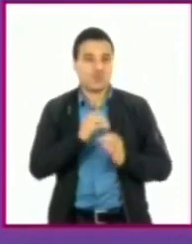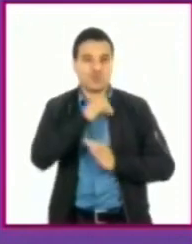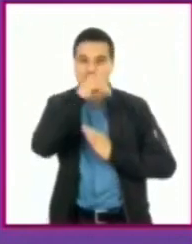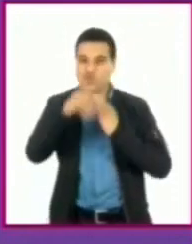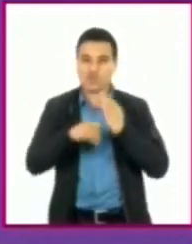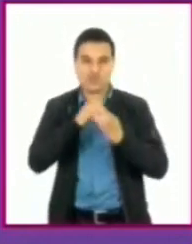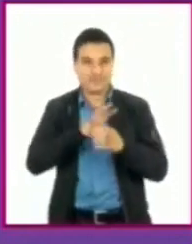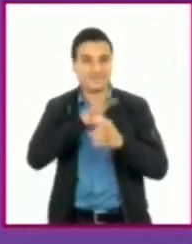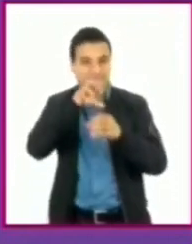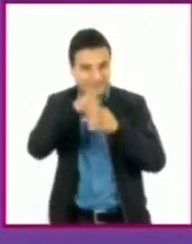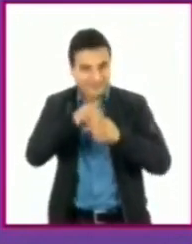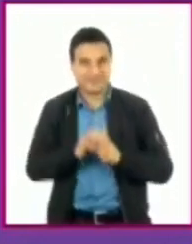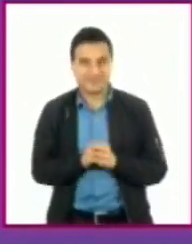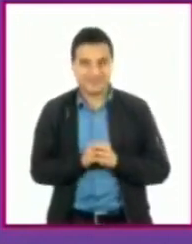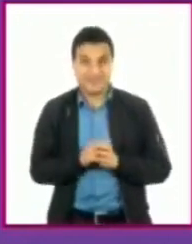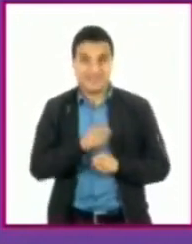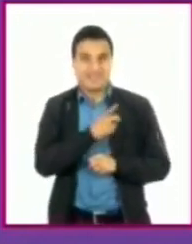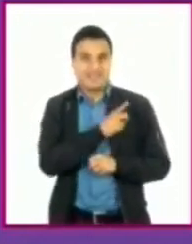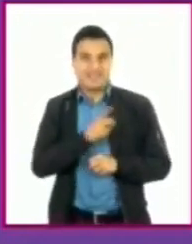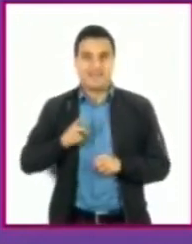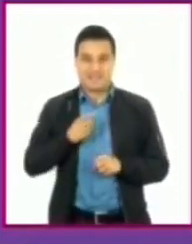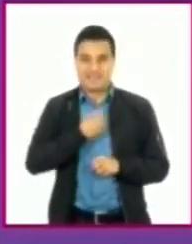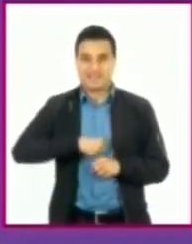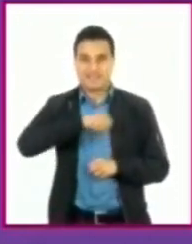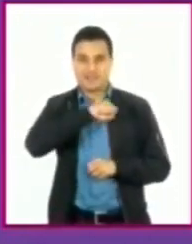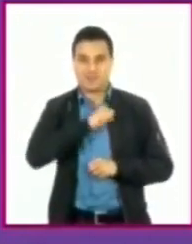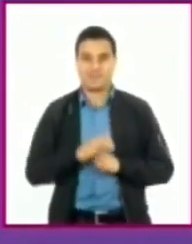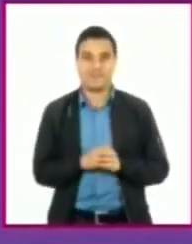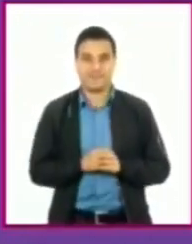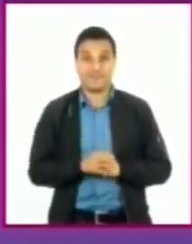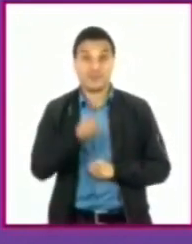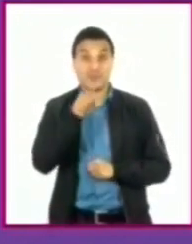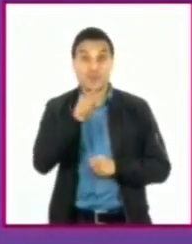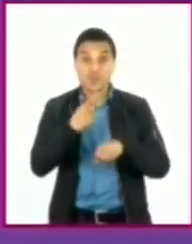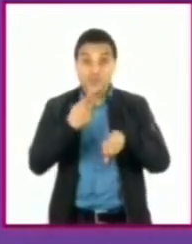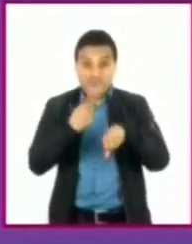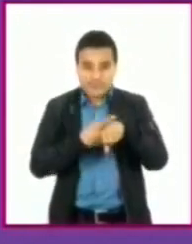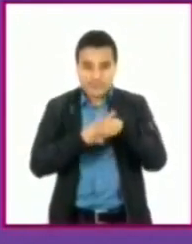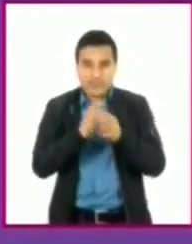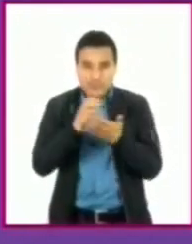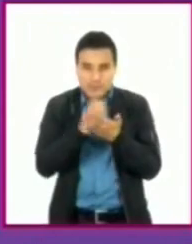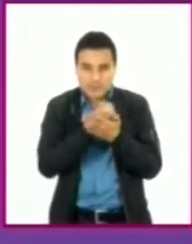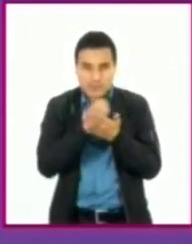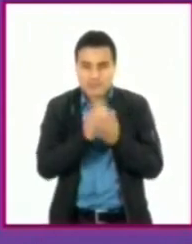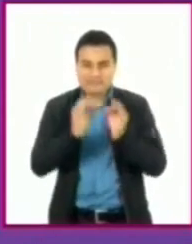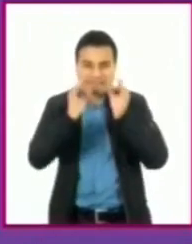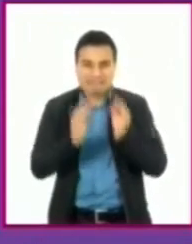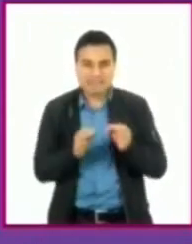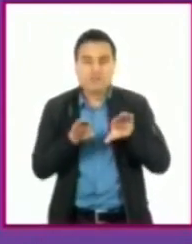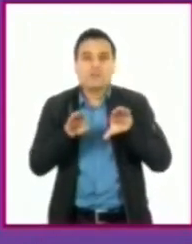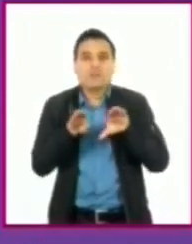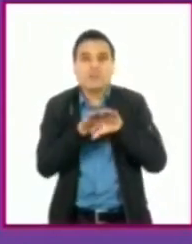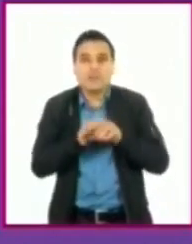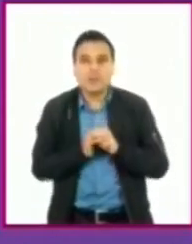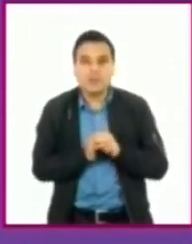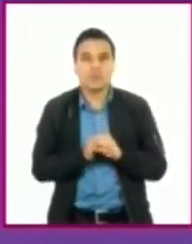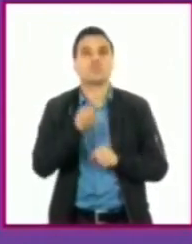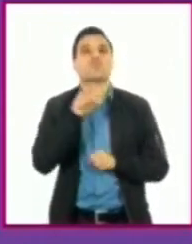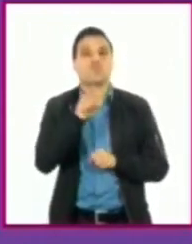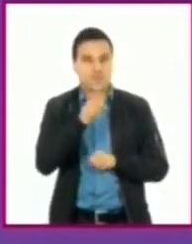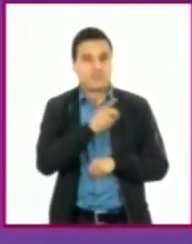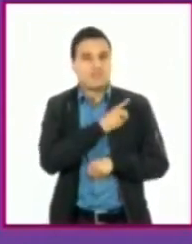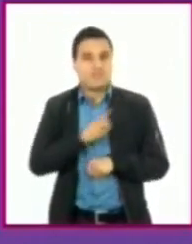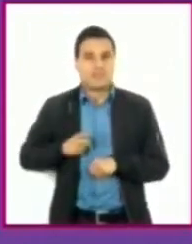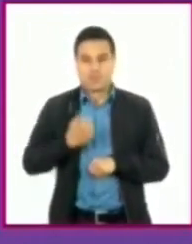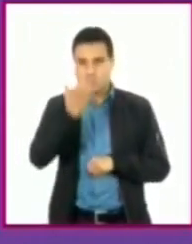de su estado de salud. Para tratar una enfermedad de manera adecuada, es necesario conocer qué patógeno